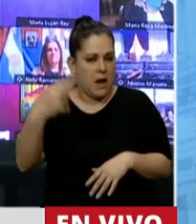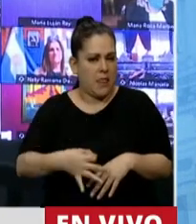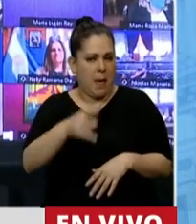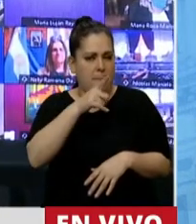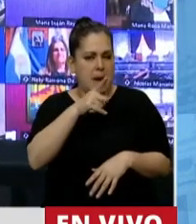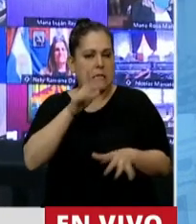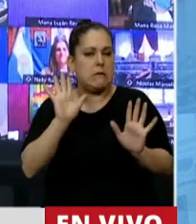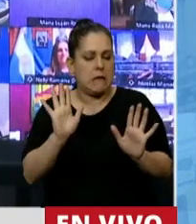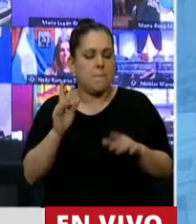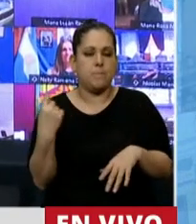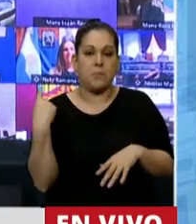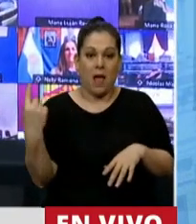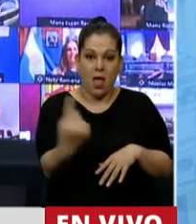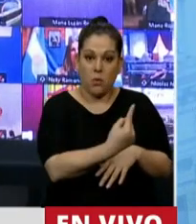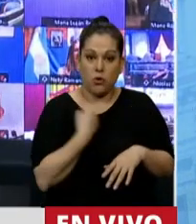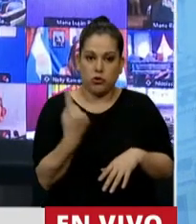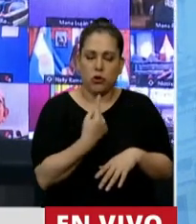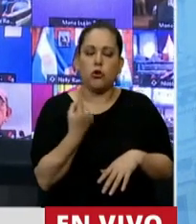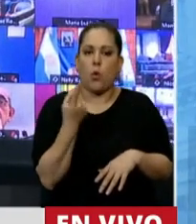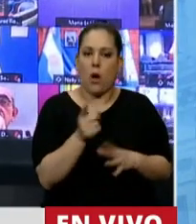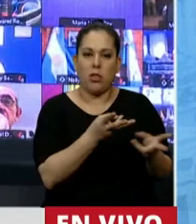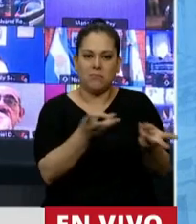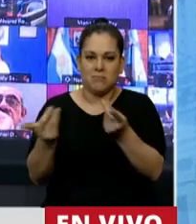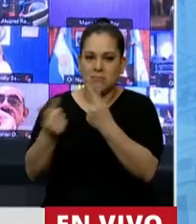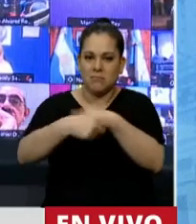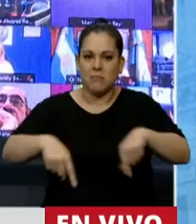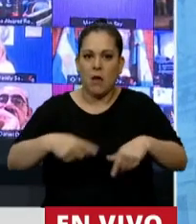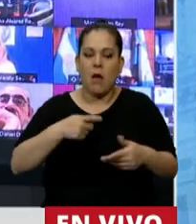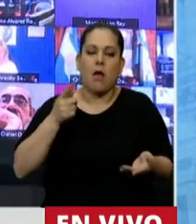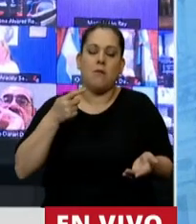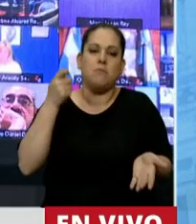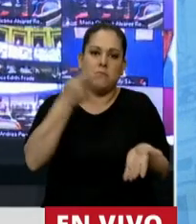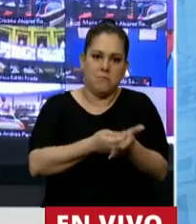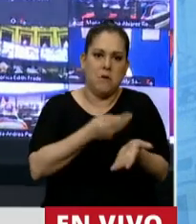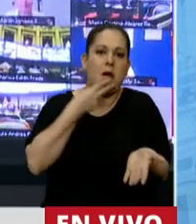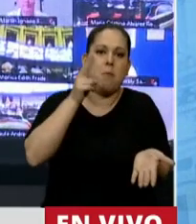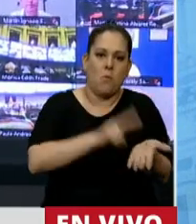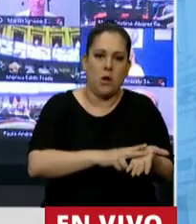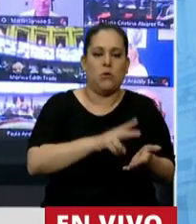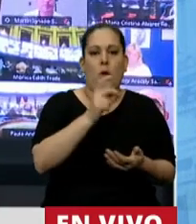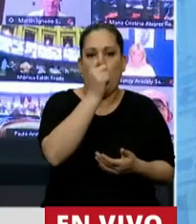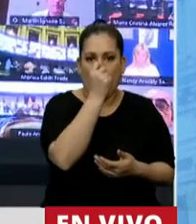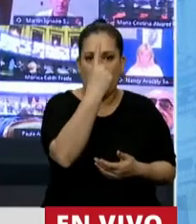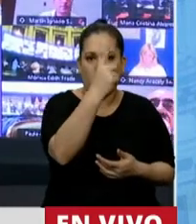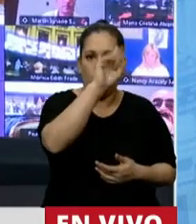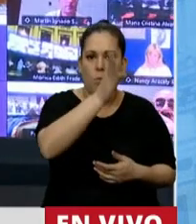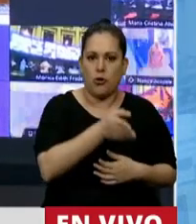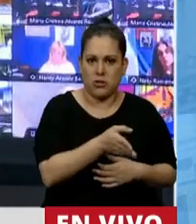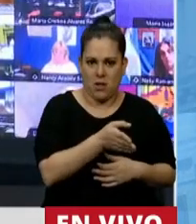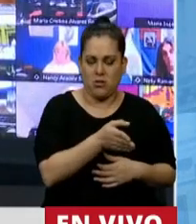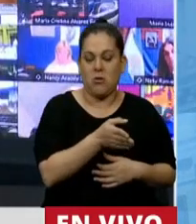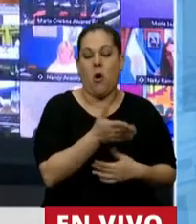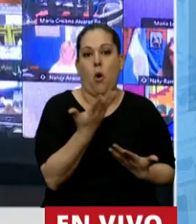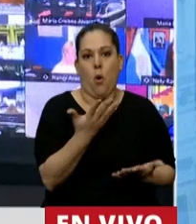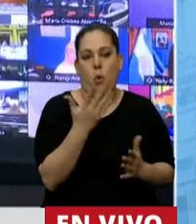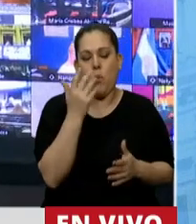Cada uno de nosotros cuando consume, aporta un montón de impuestos. Uno del 21% de lo que mueve, lógicamente